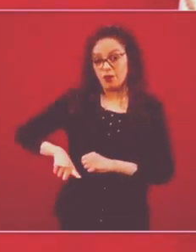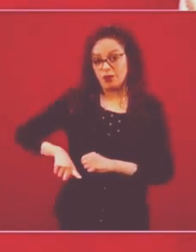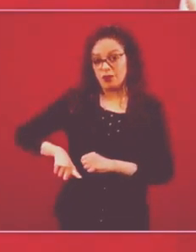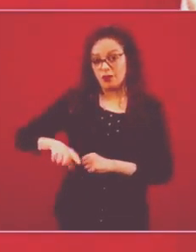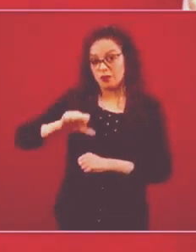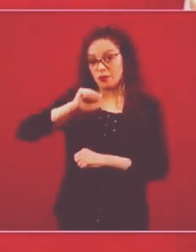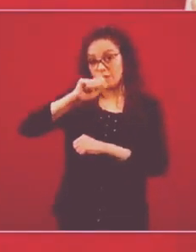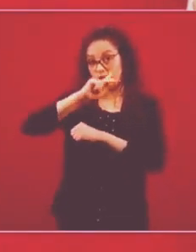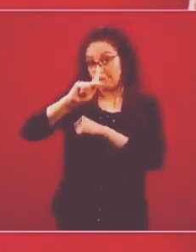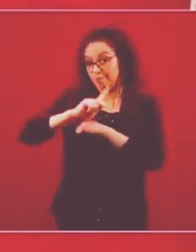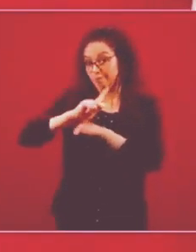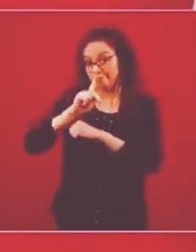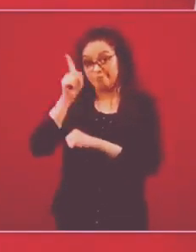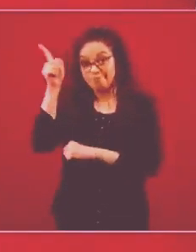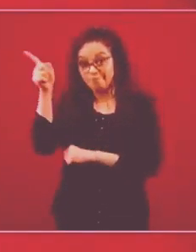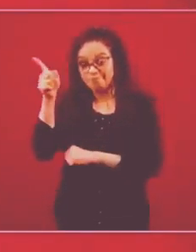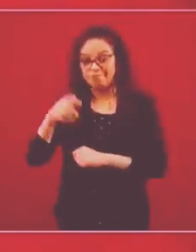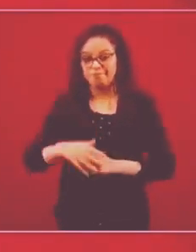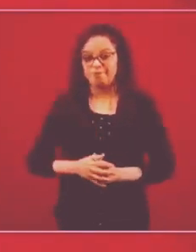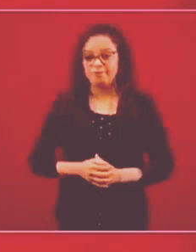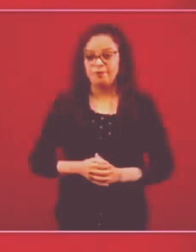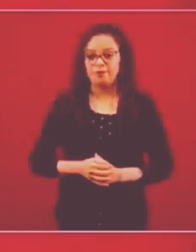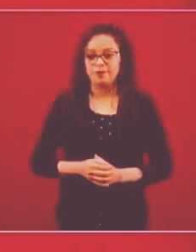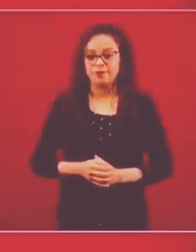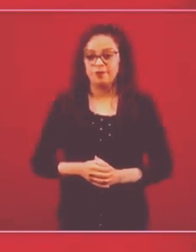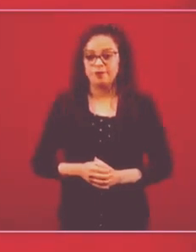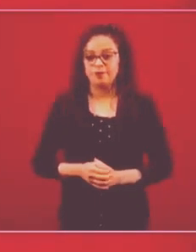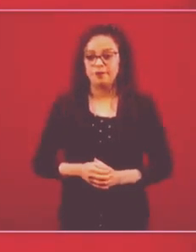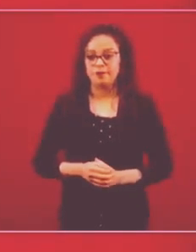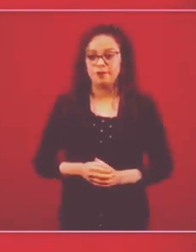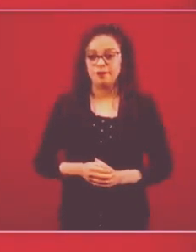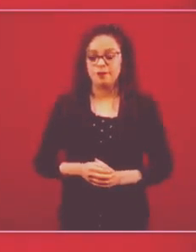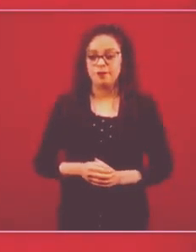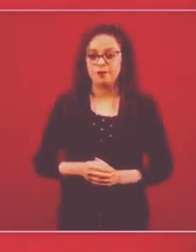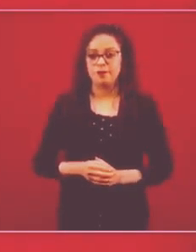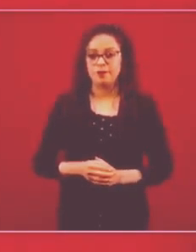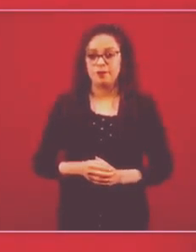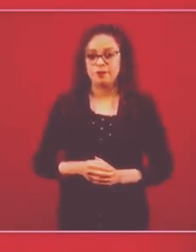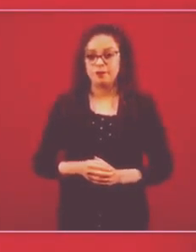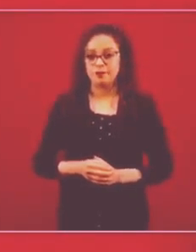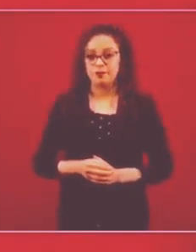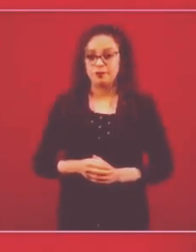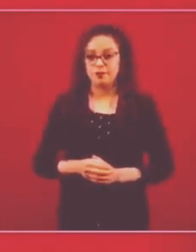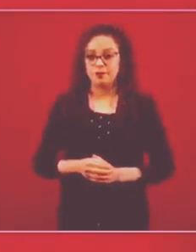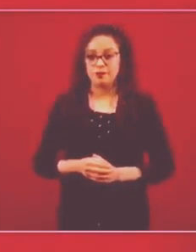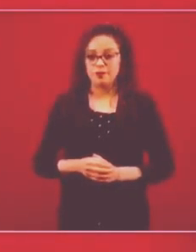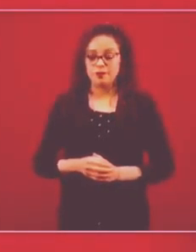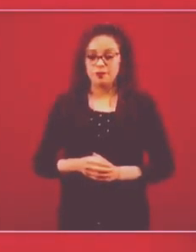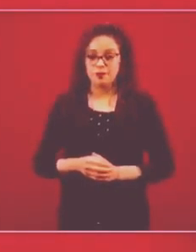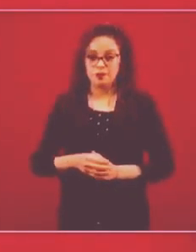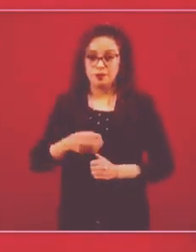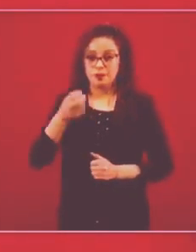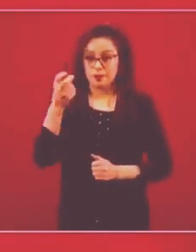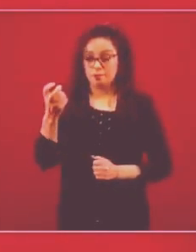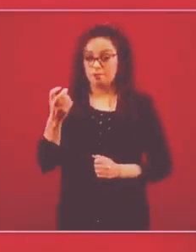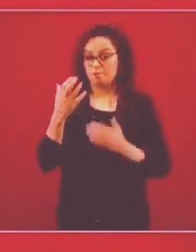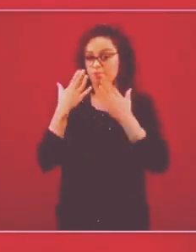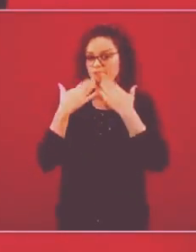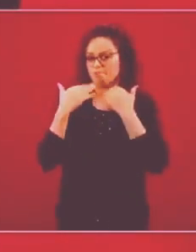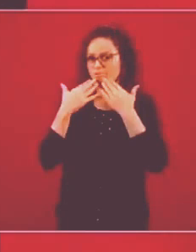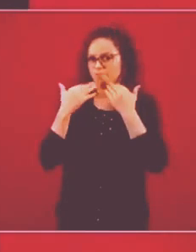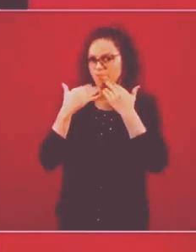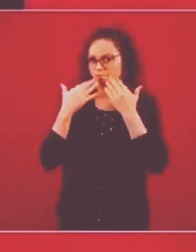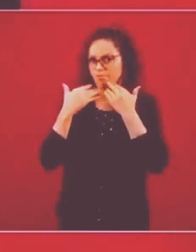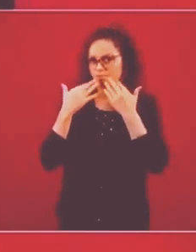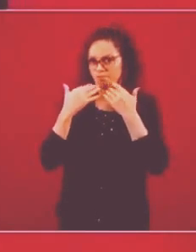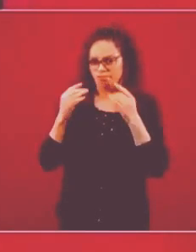en el caso de que no existiese, existiera o existiese